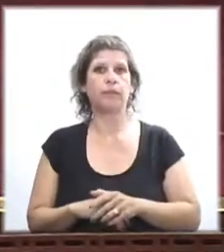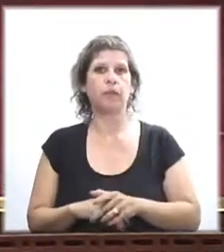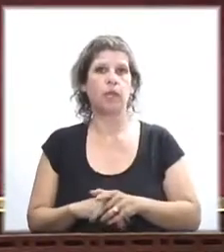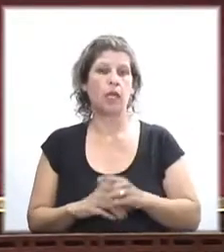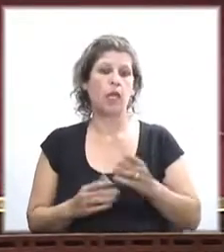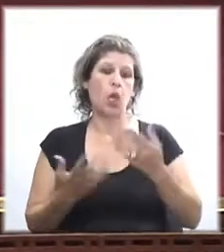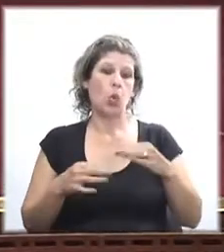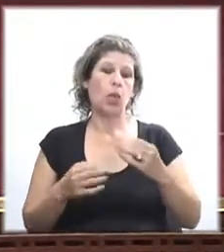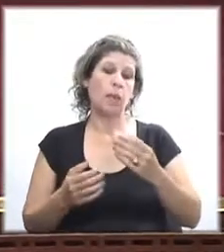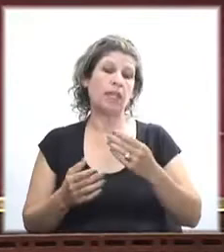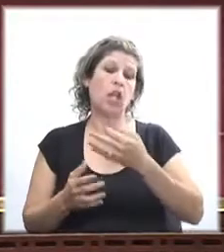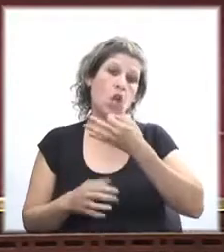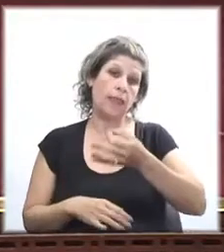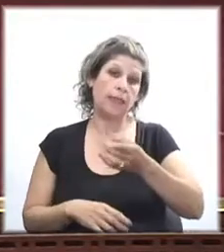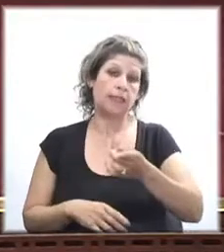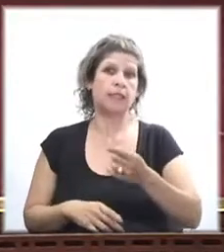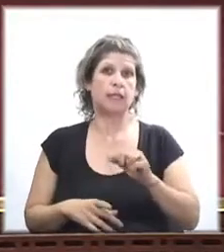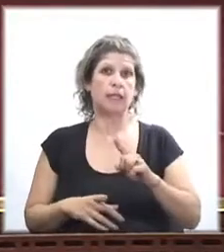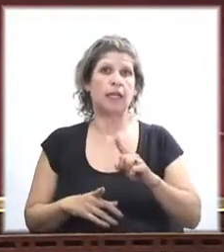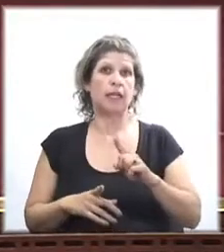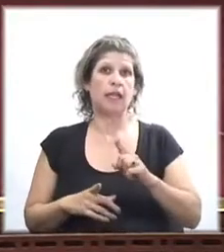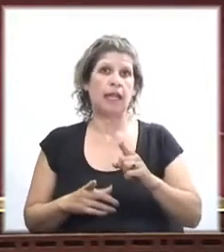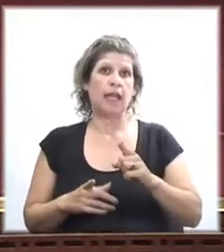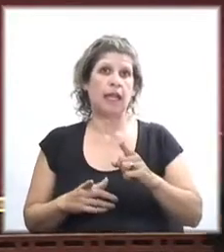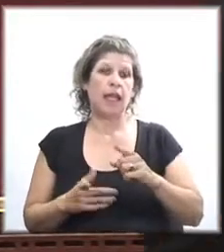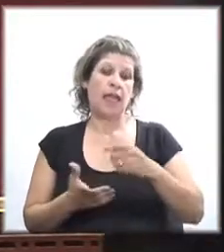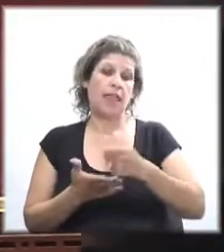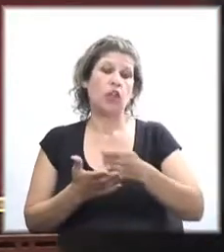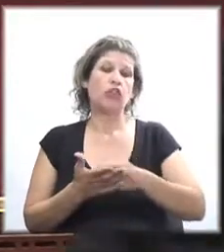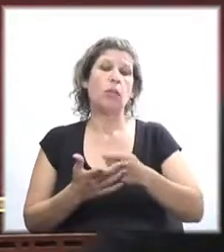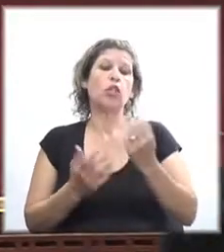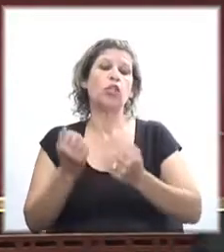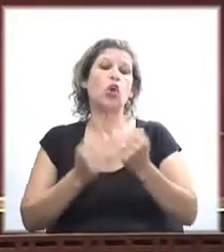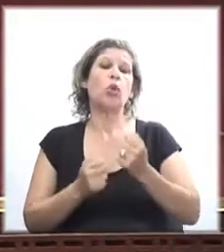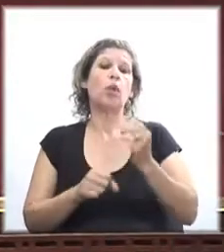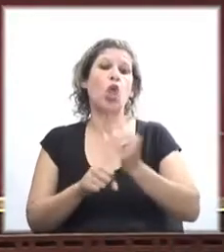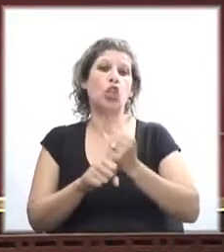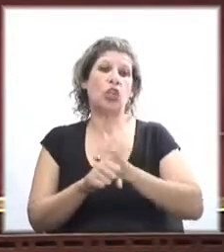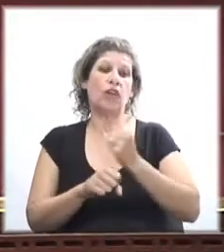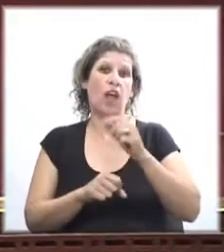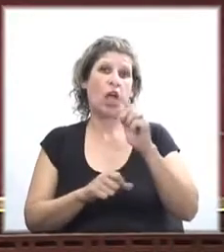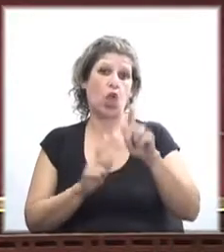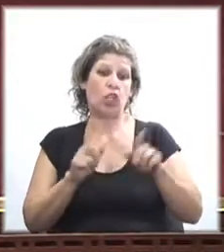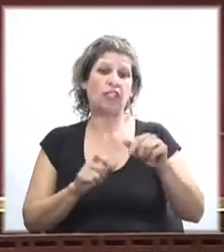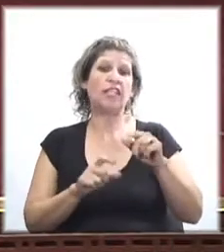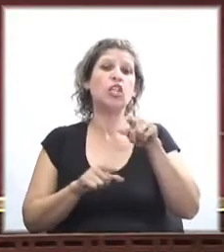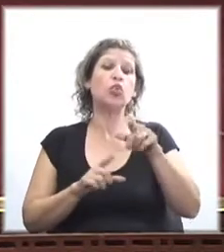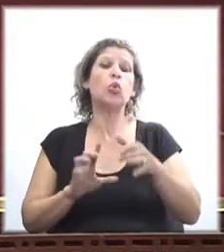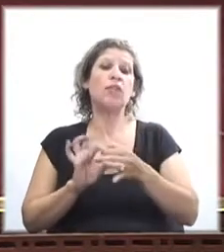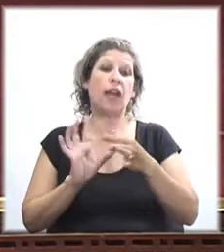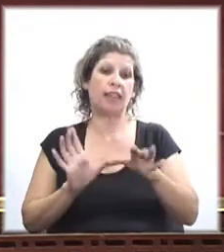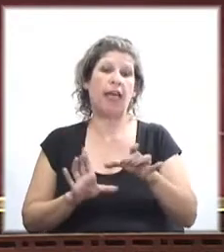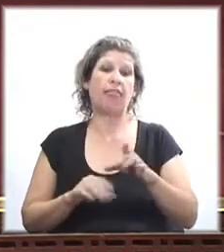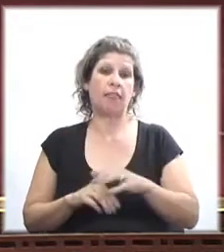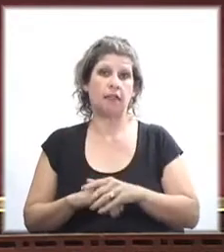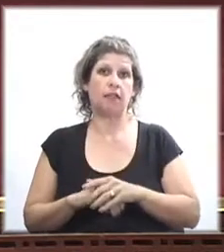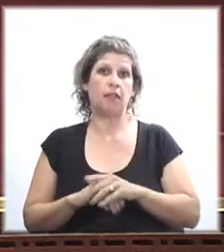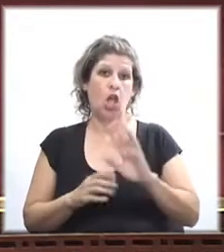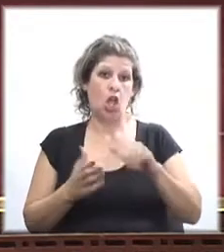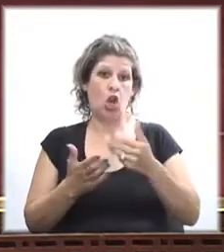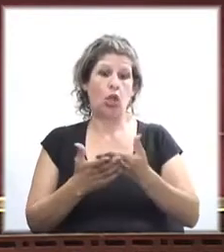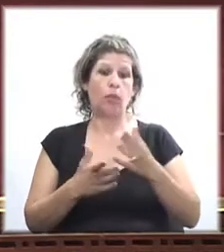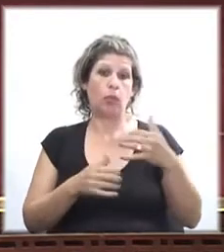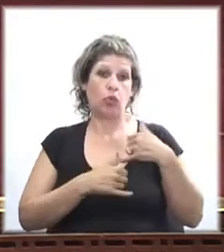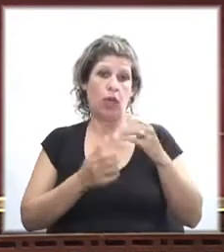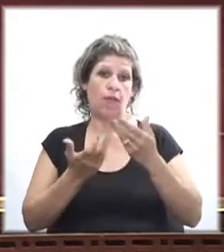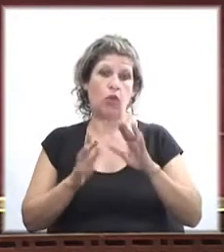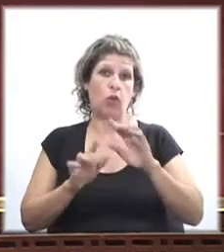justamente es de los aportes económicos de los trabajadores y su libertad. Lo que ha propuesto Cabildo hoy